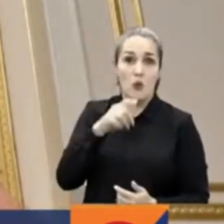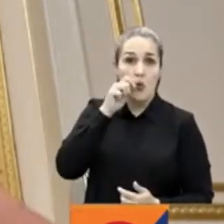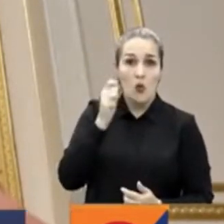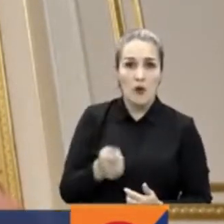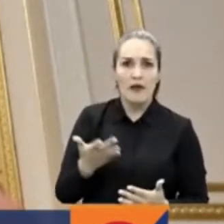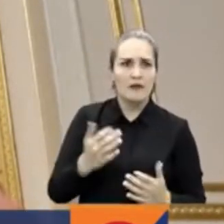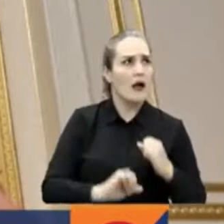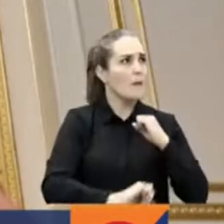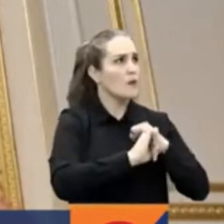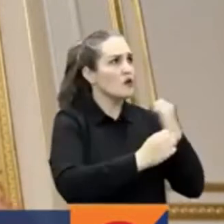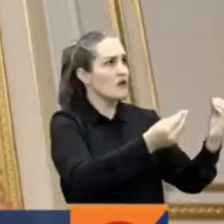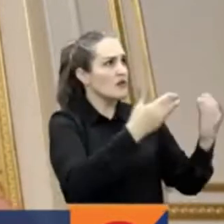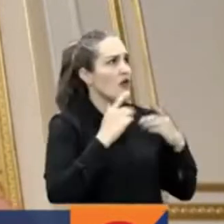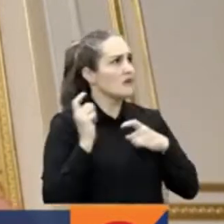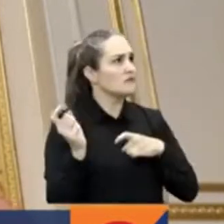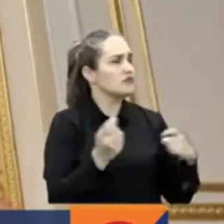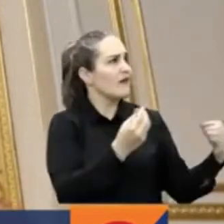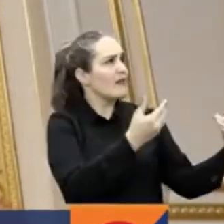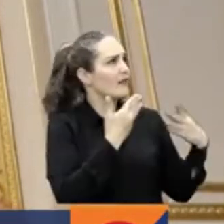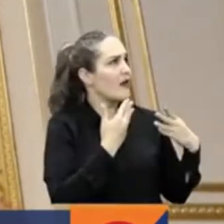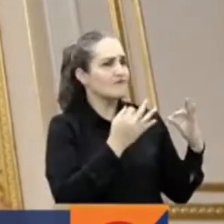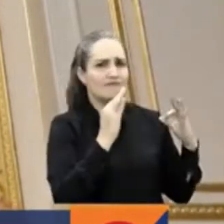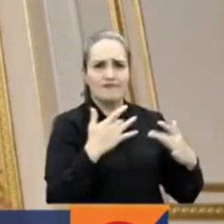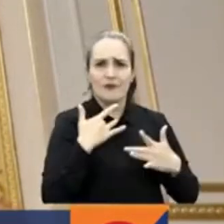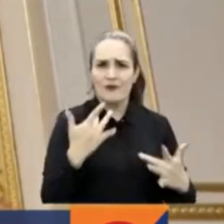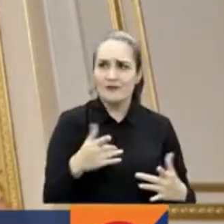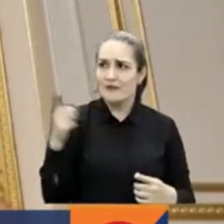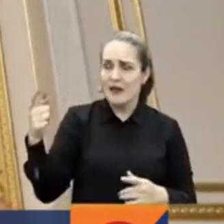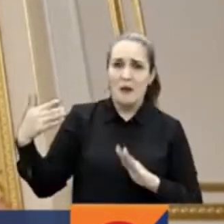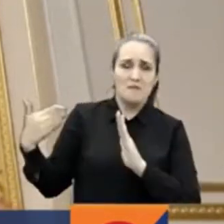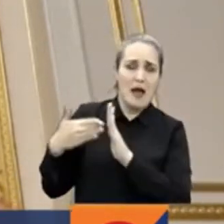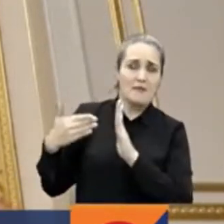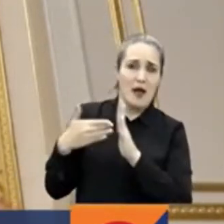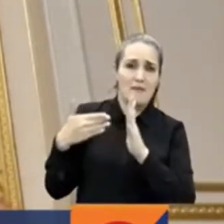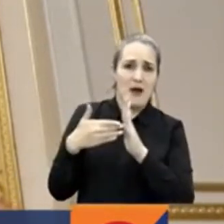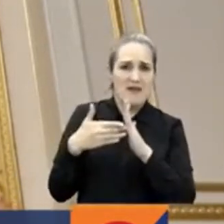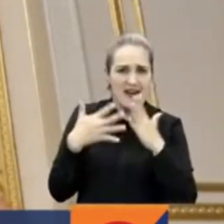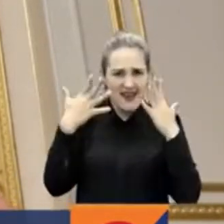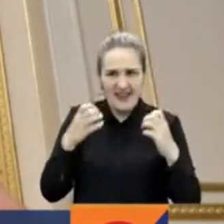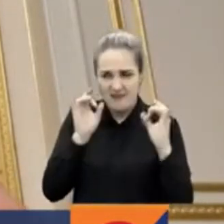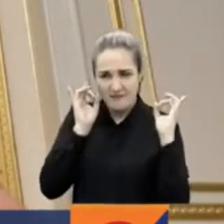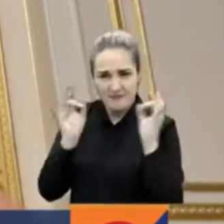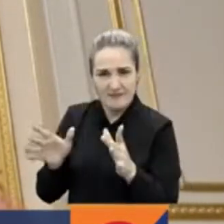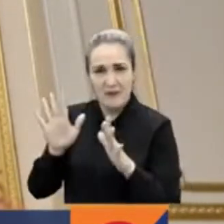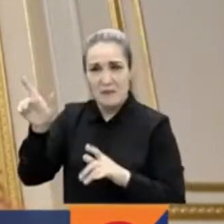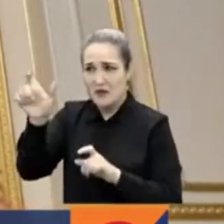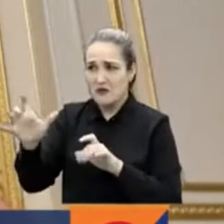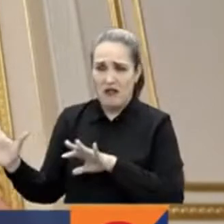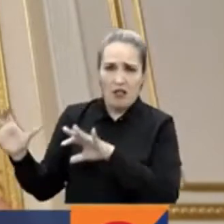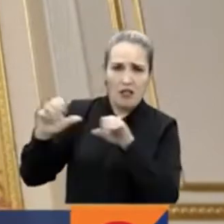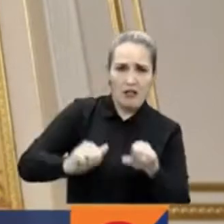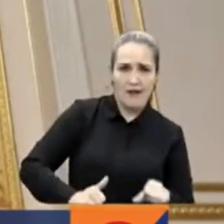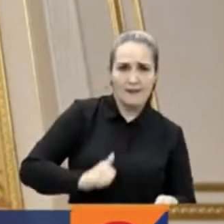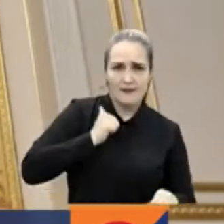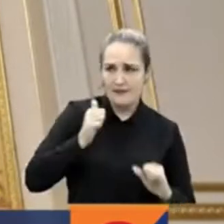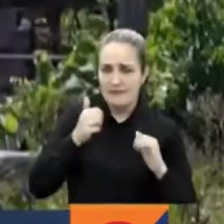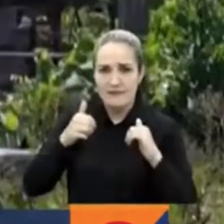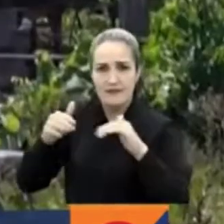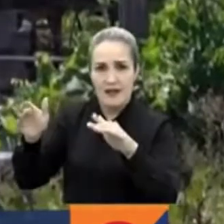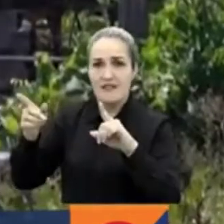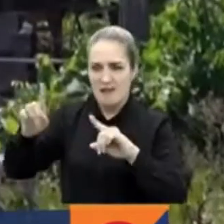más armas modernas y efectivas. Cada uno de estos bombardeos fortalece nuestro deseo de derrotar a los ocupantes y ciertamente